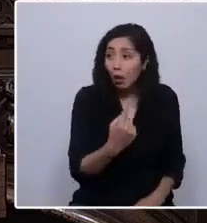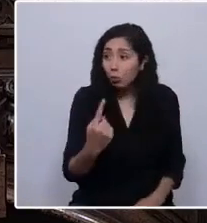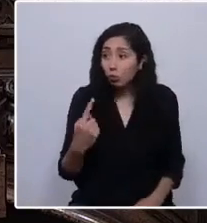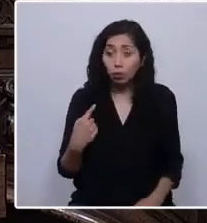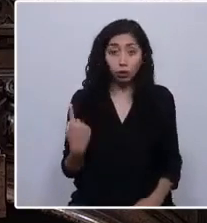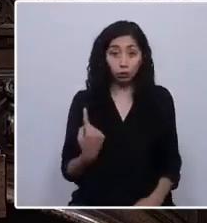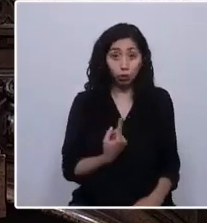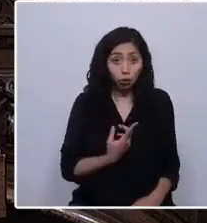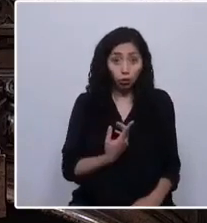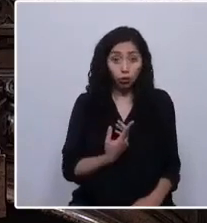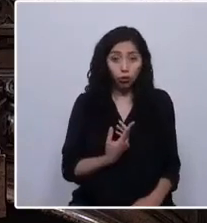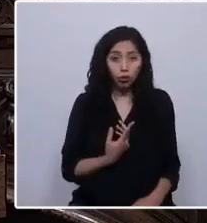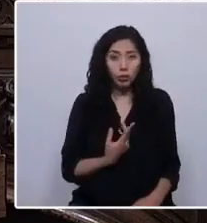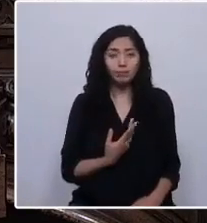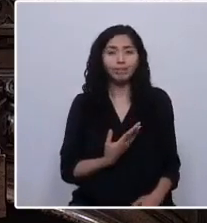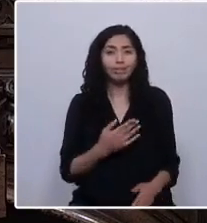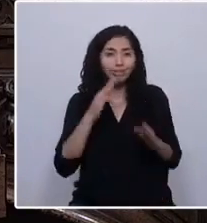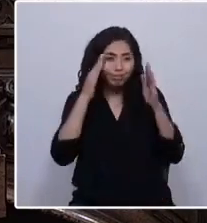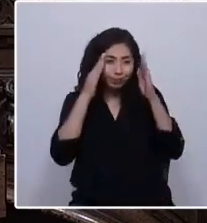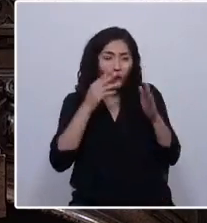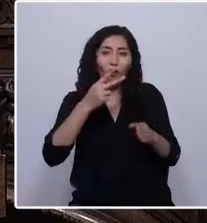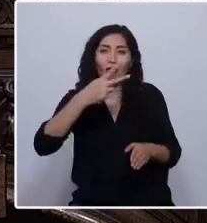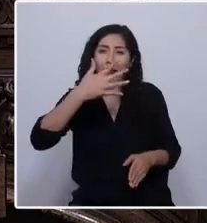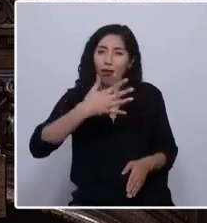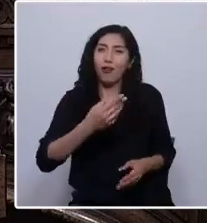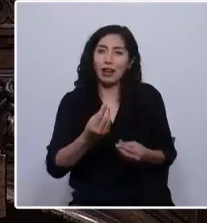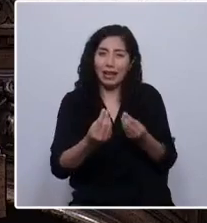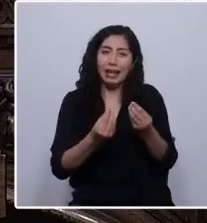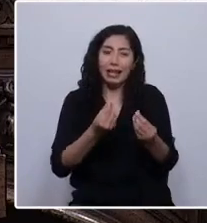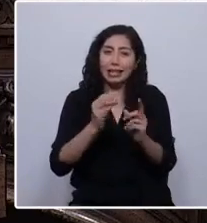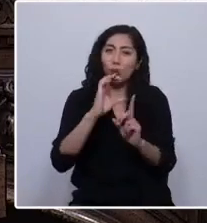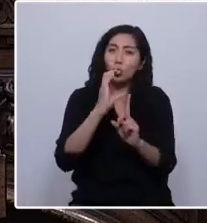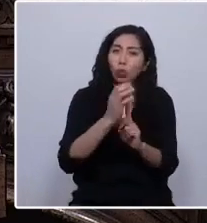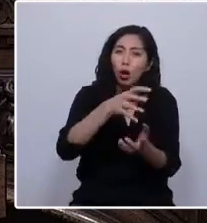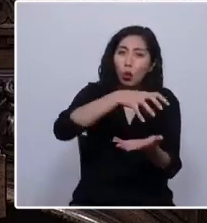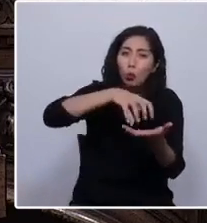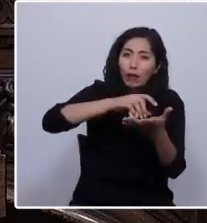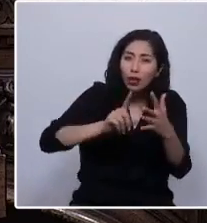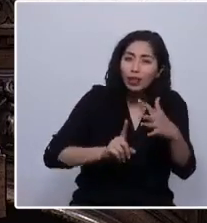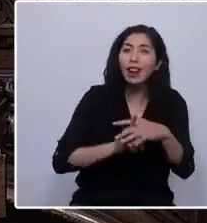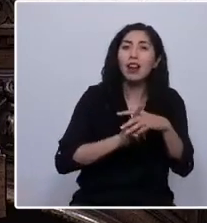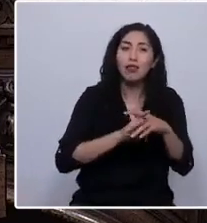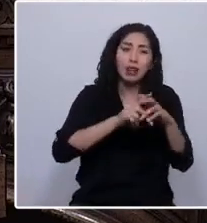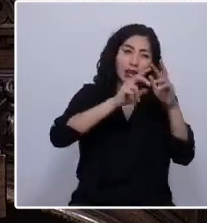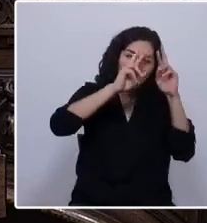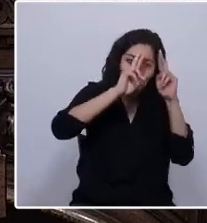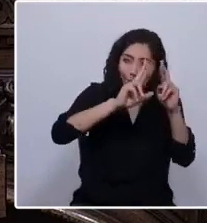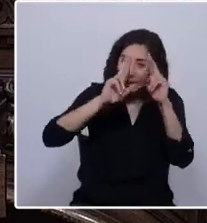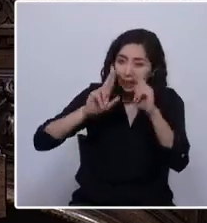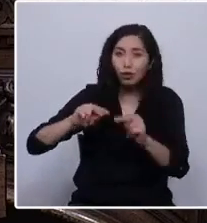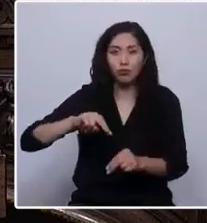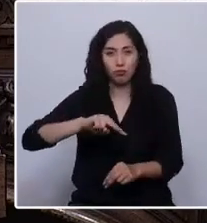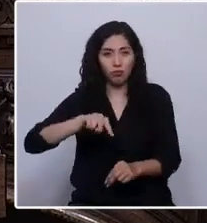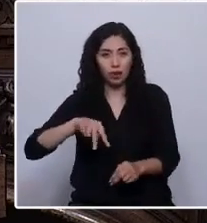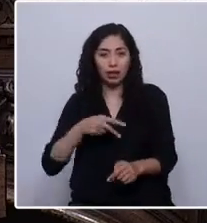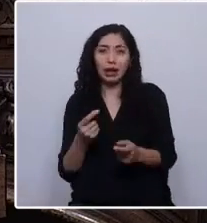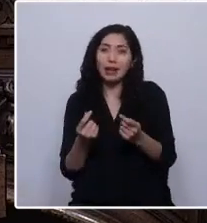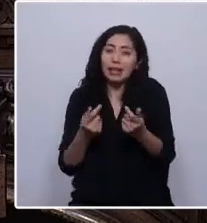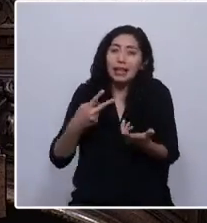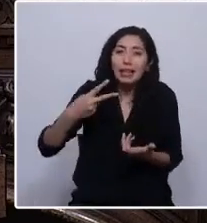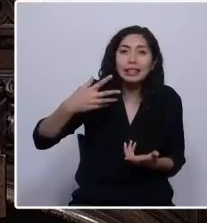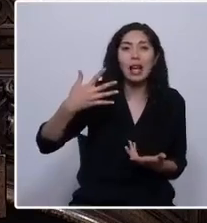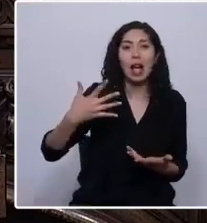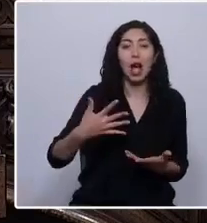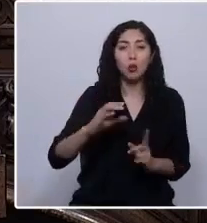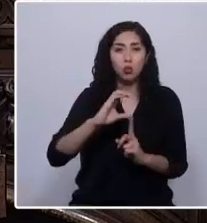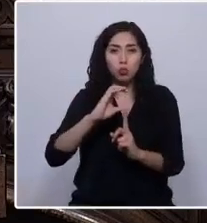apreciara las riquezas culturales de los pueblos originarios, respetara nuestra riqueza cultural, respetara nuestra